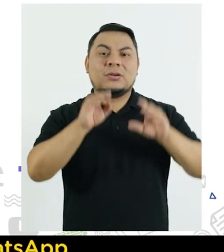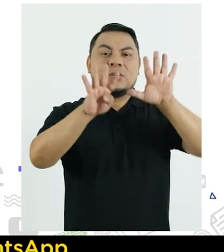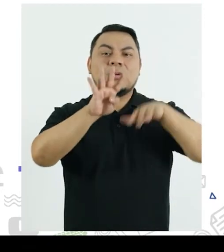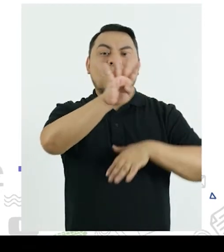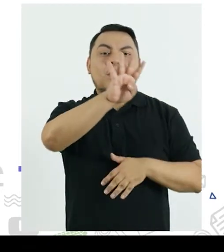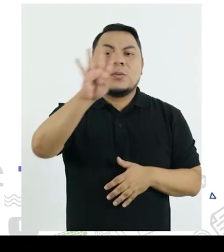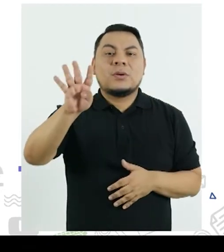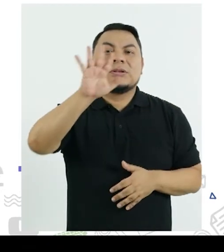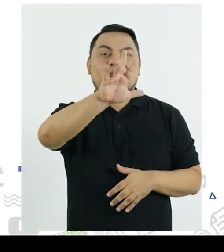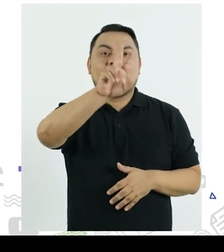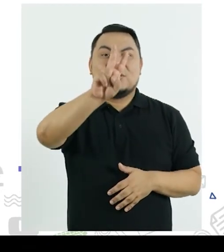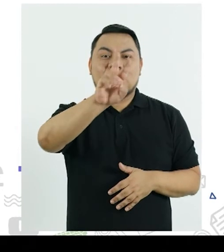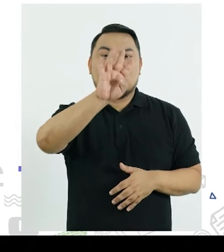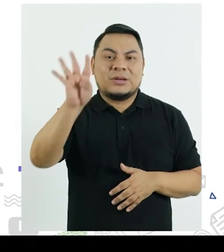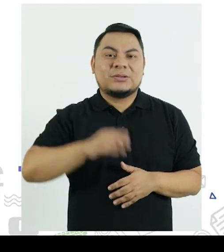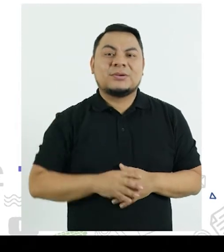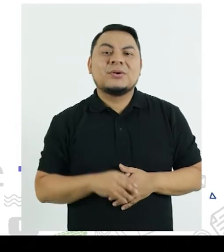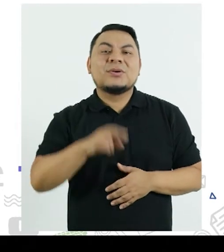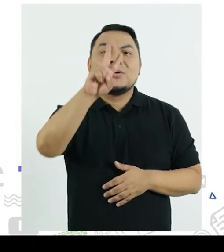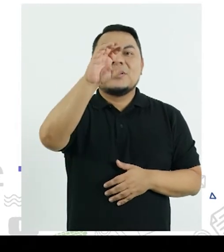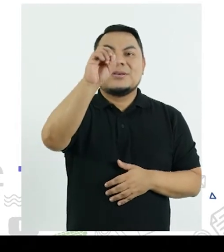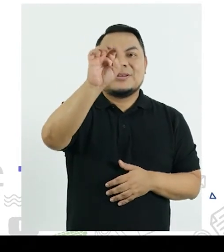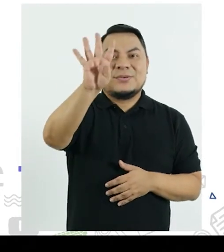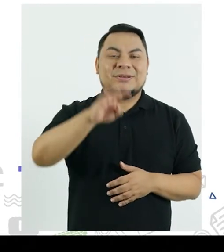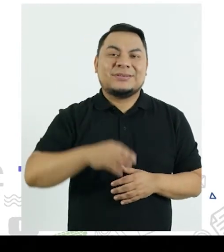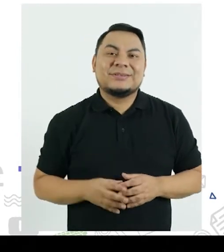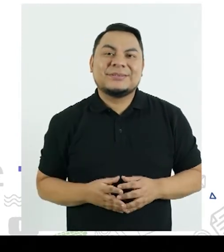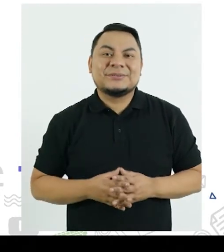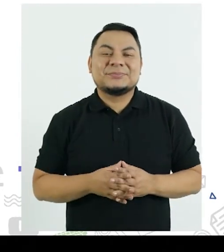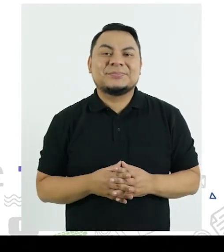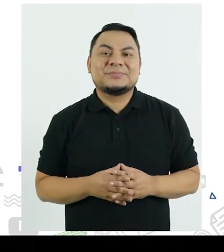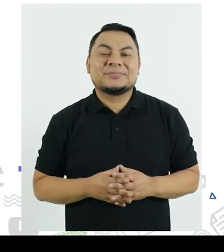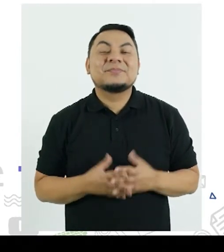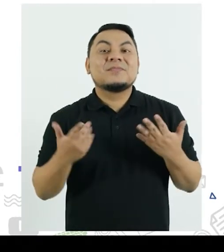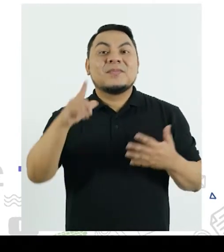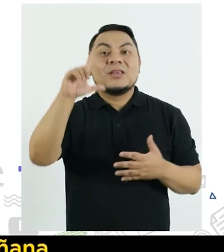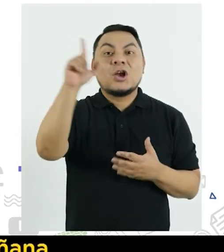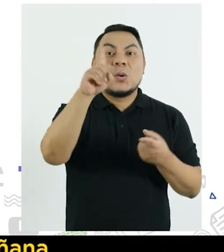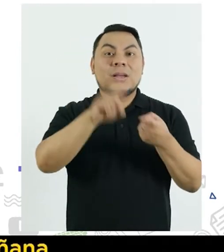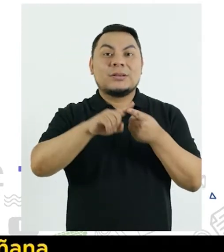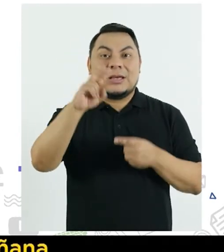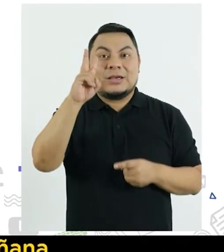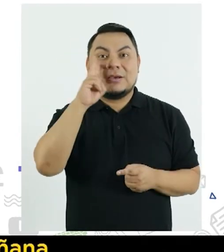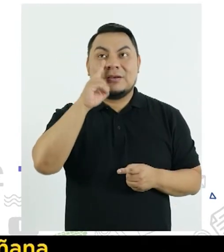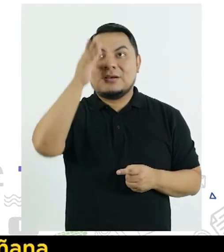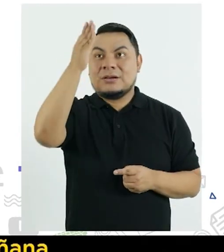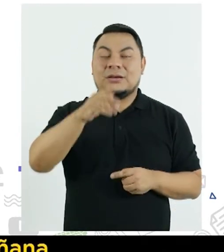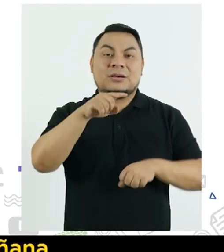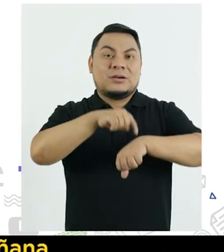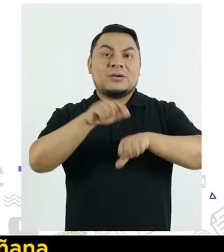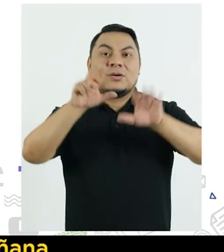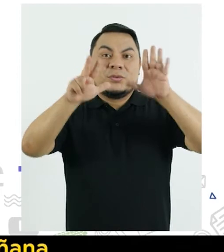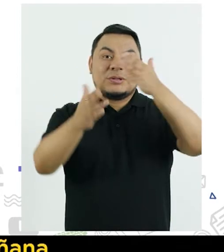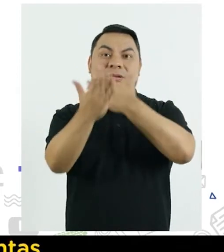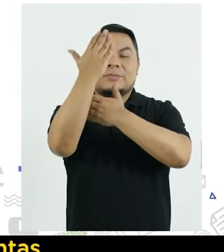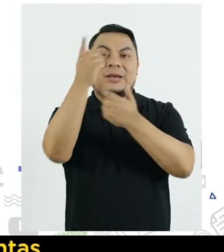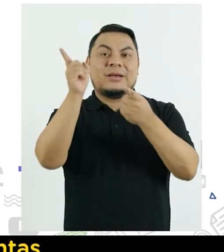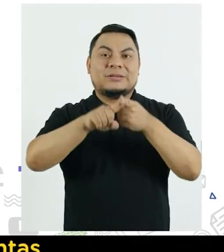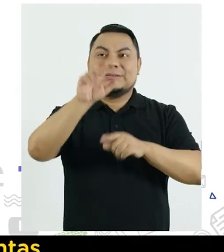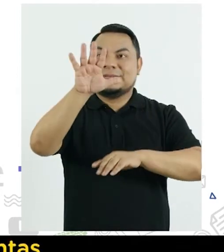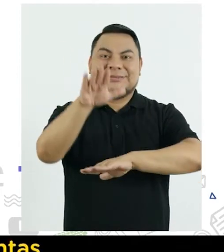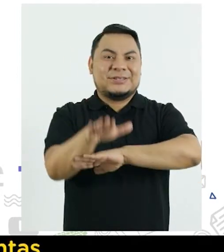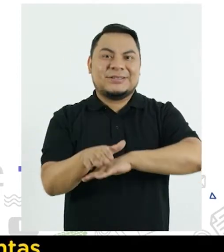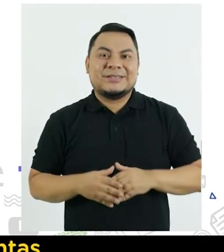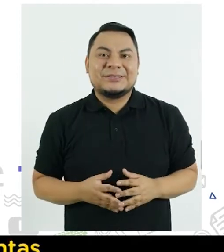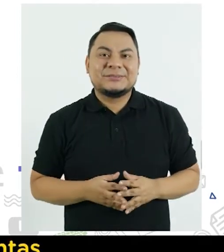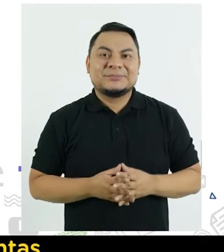whatsapp 944-524-204 De lunes a viernes de 8 de